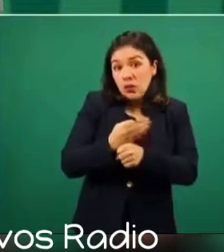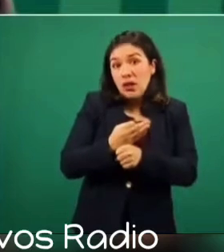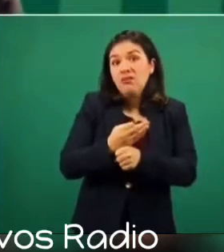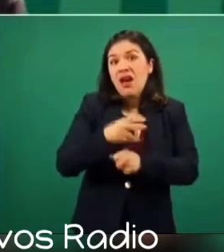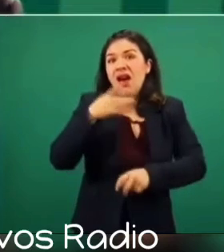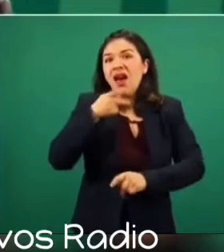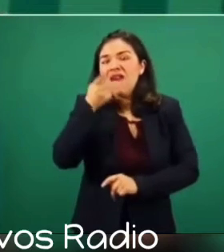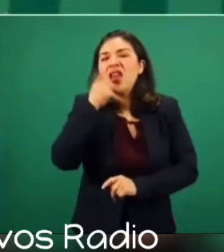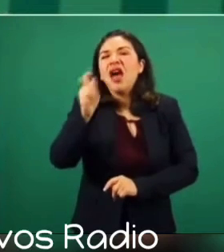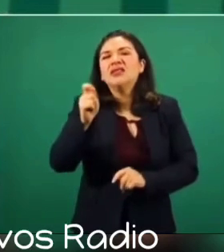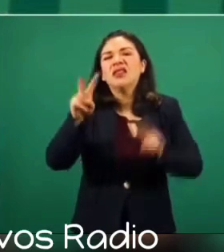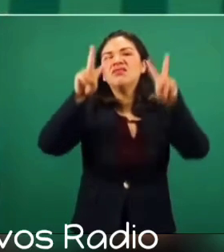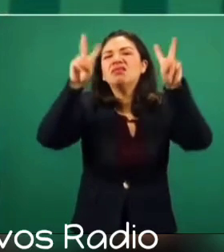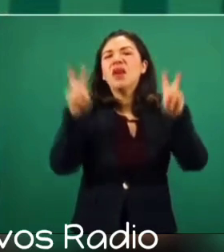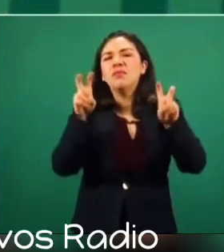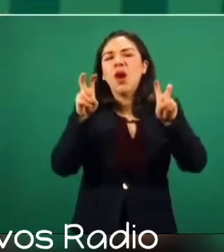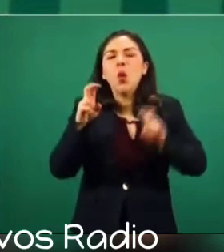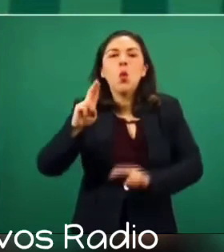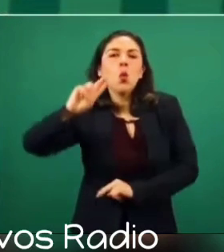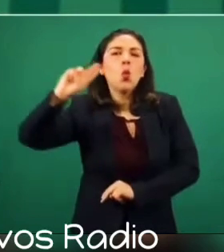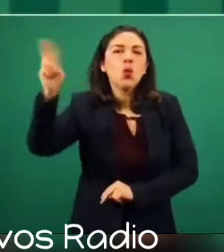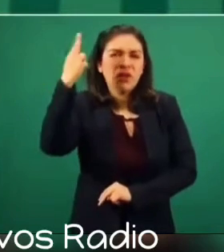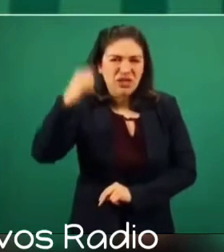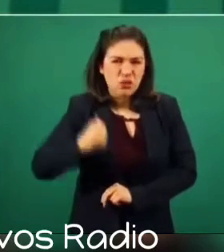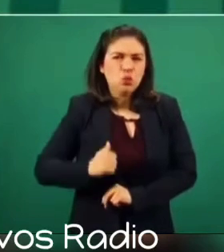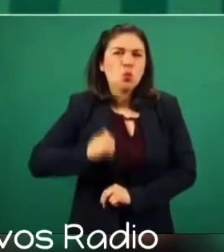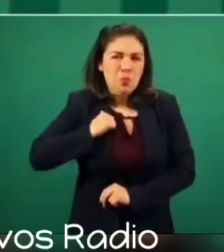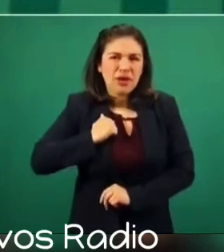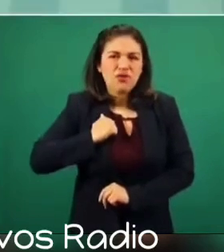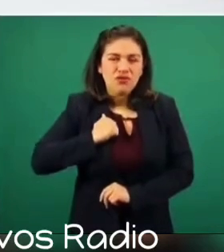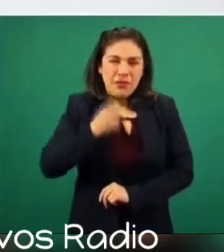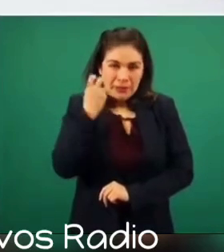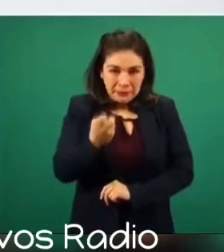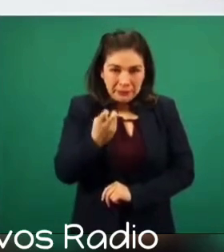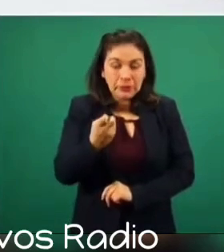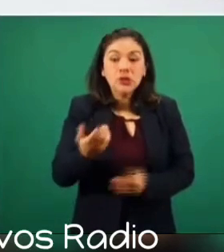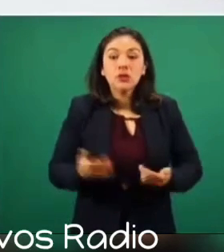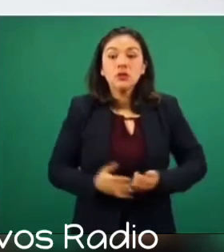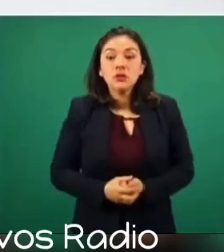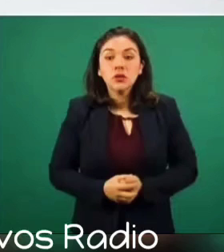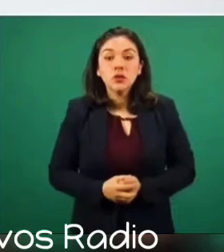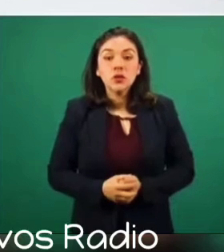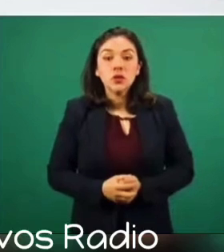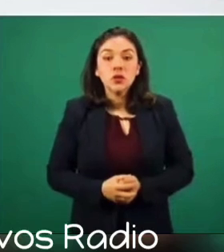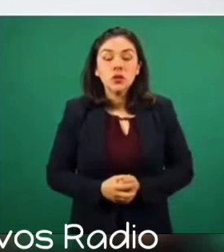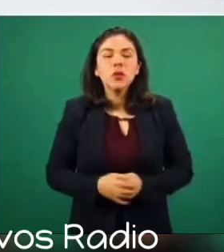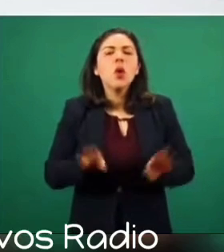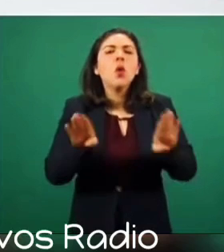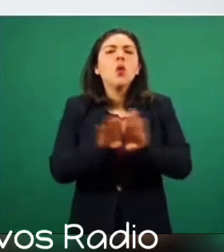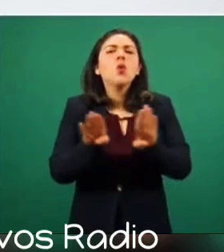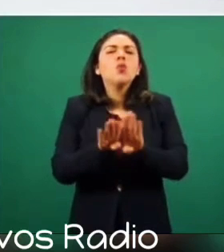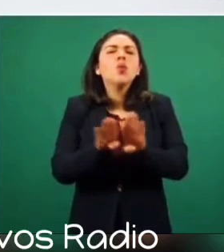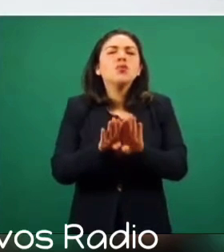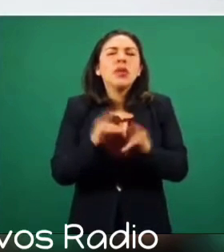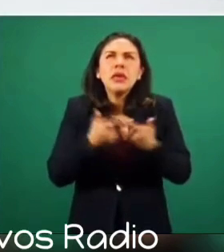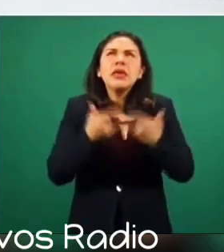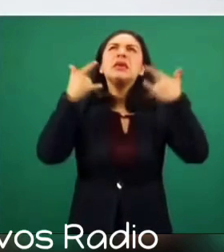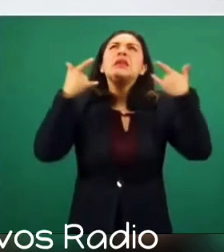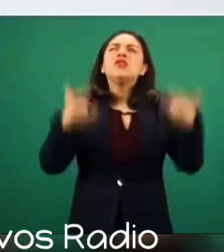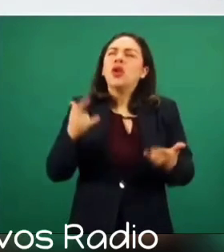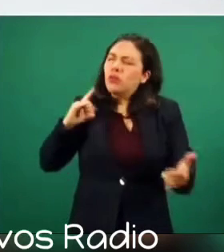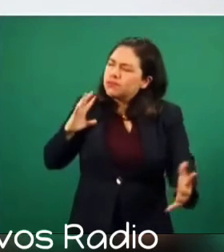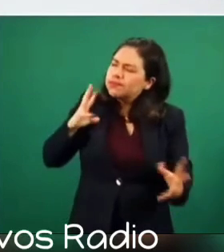superior, en el nivel universitario. Haciendo un poco de historia,